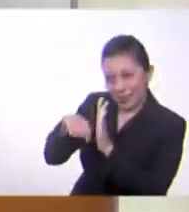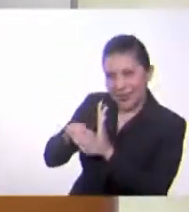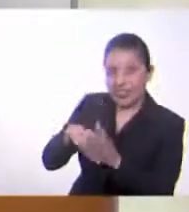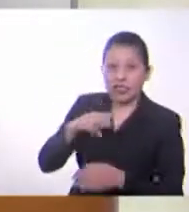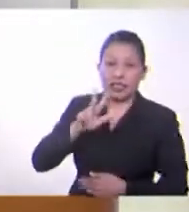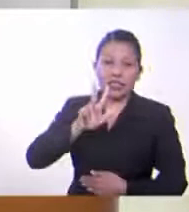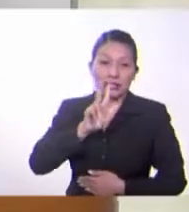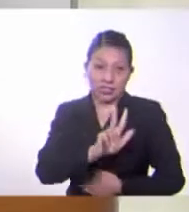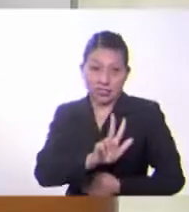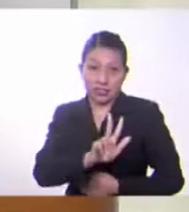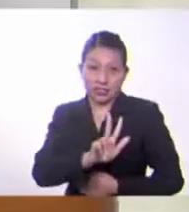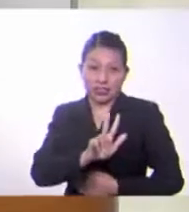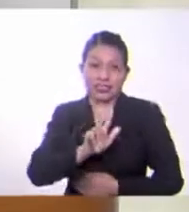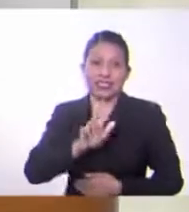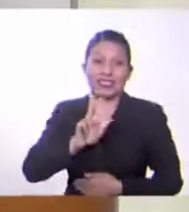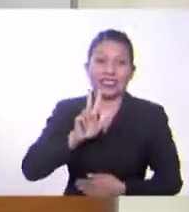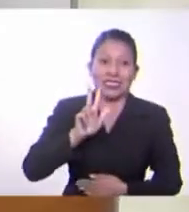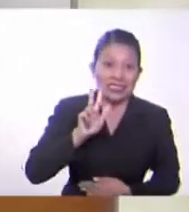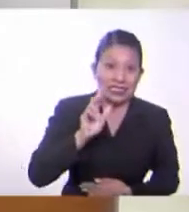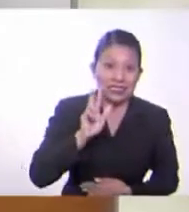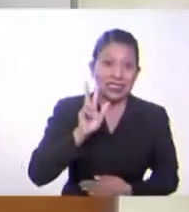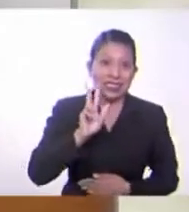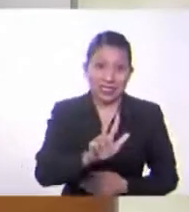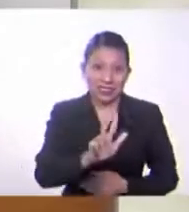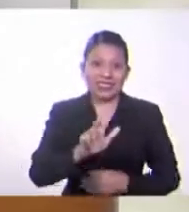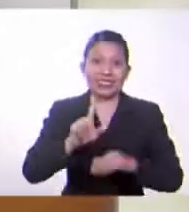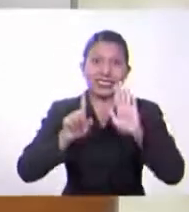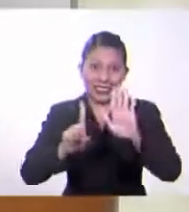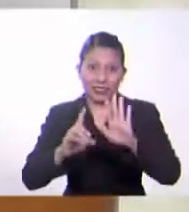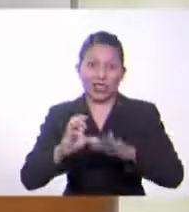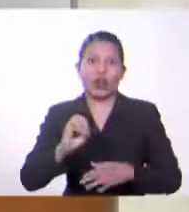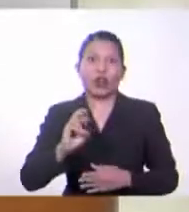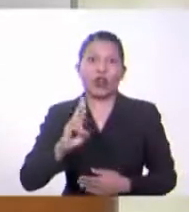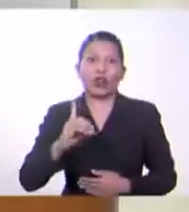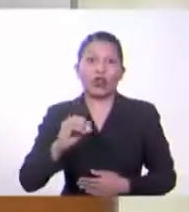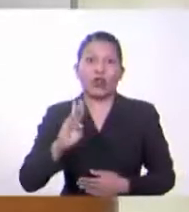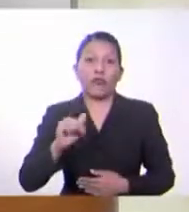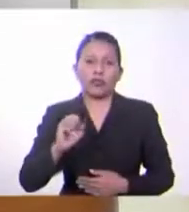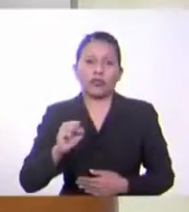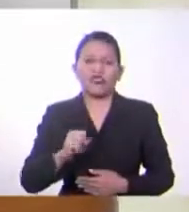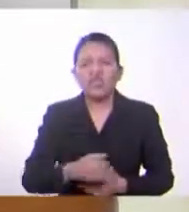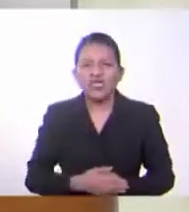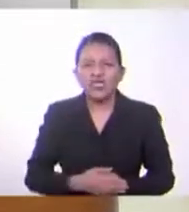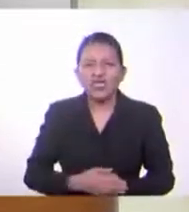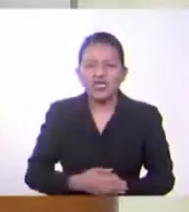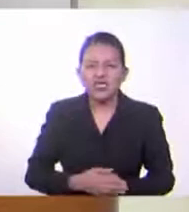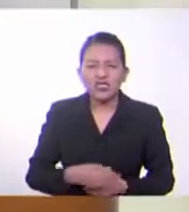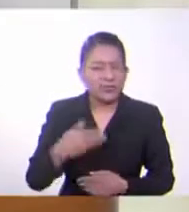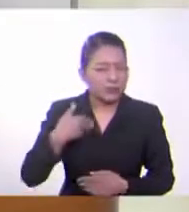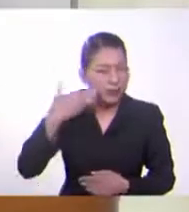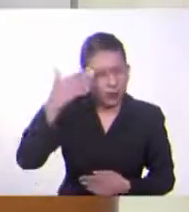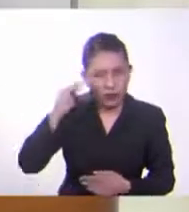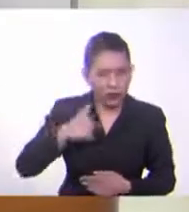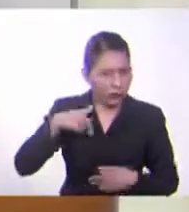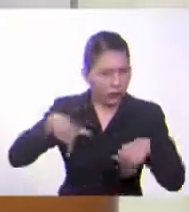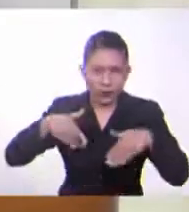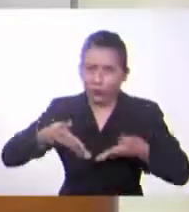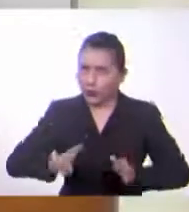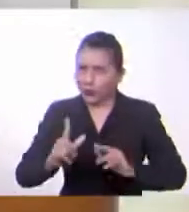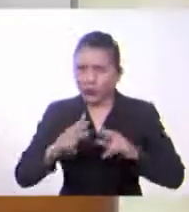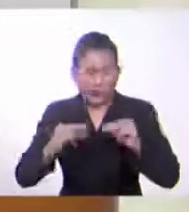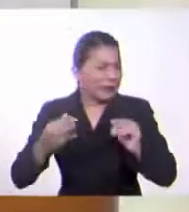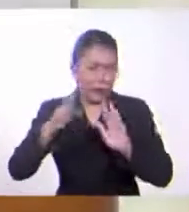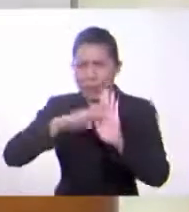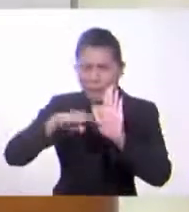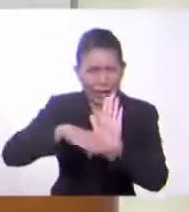treinta y seis Córdobas. Trescientos, bueno, mire, yo no soy de Nicaragua, pero me parece que... Pero eso para nosotros es bien, ¿verdad? Ajá. Sí, sí, sí, sí. ¿Seguro? Sí,